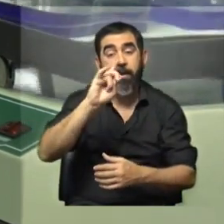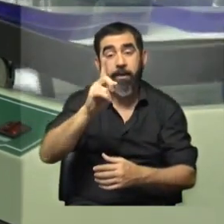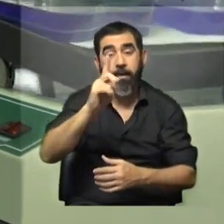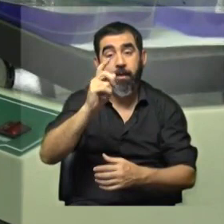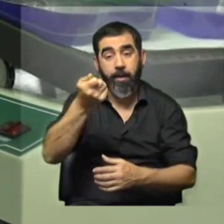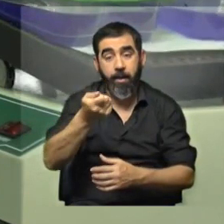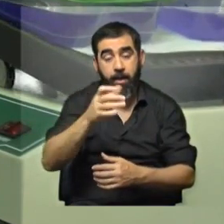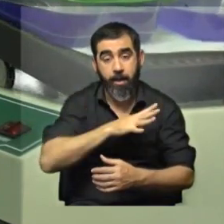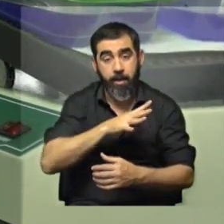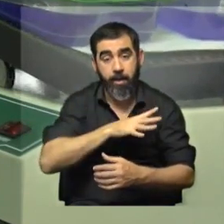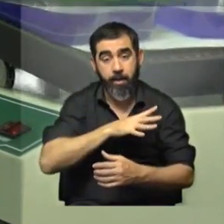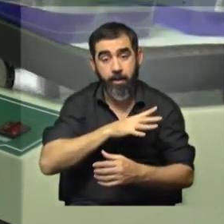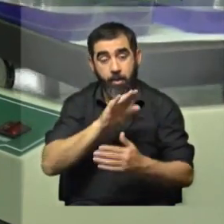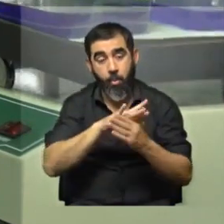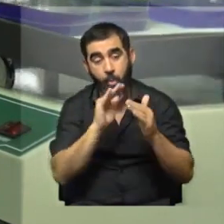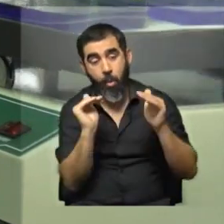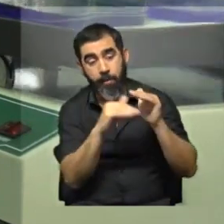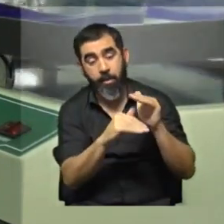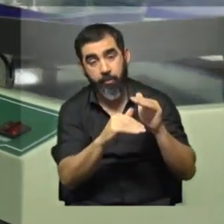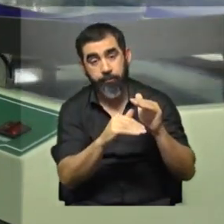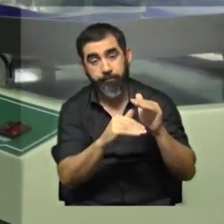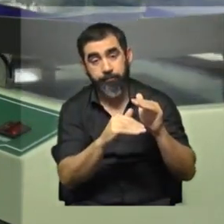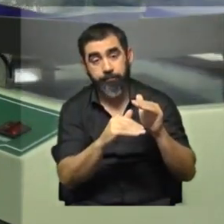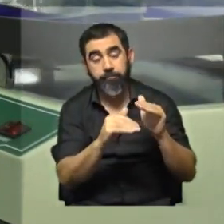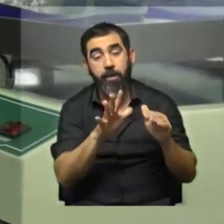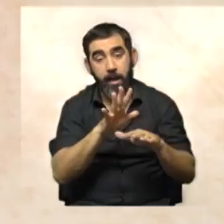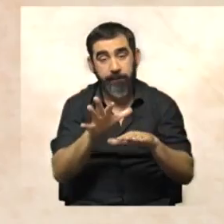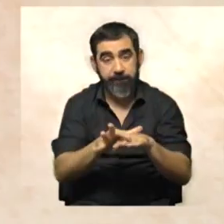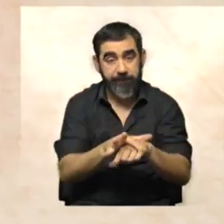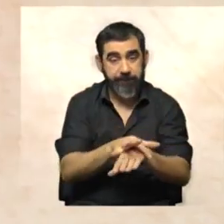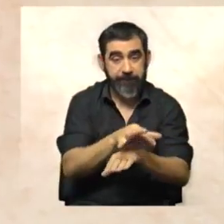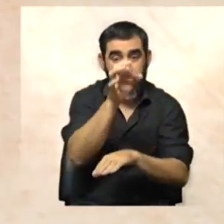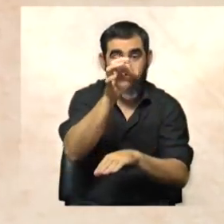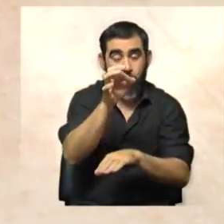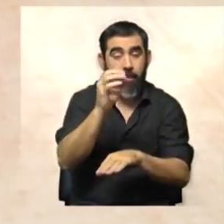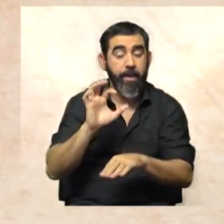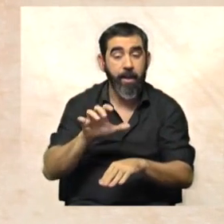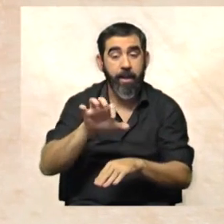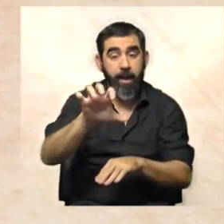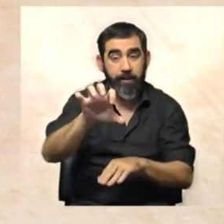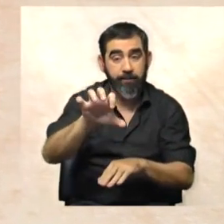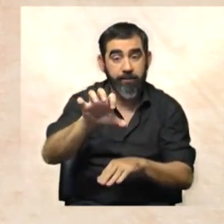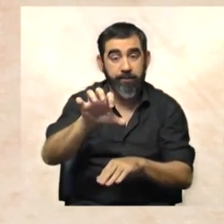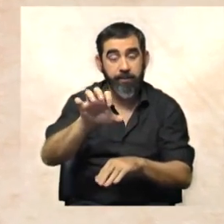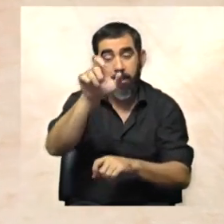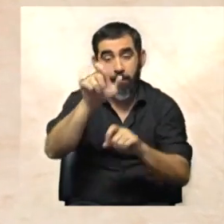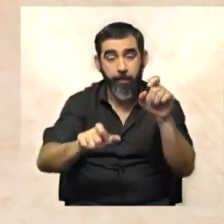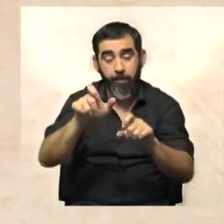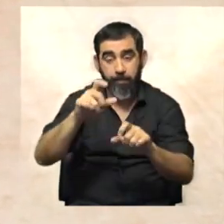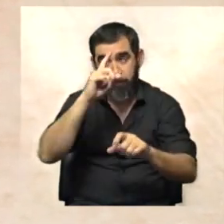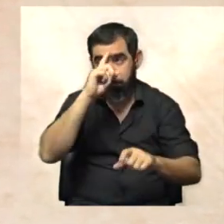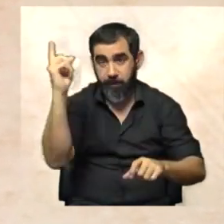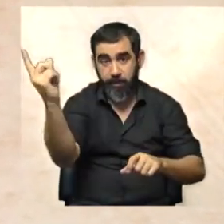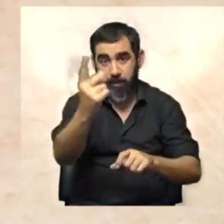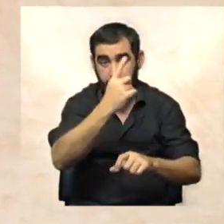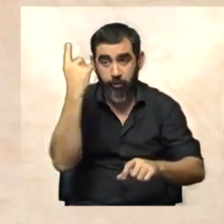cultivo. Nosotros adquirimos células de cáncer de vejiga a repositorios internacionales.